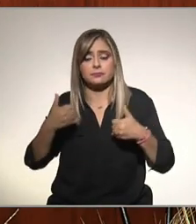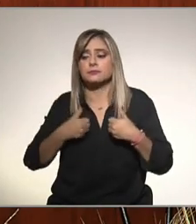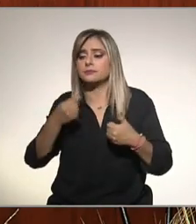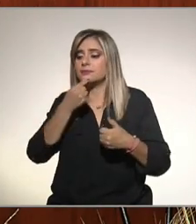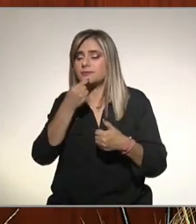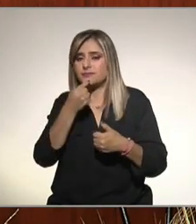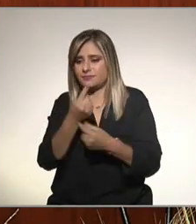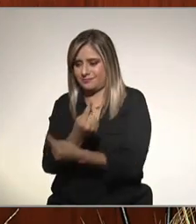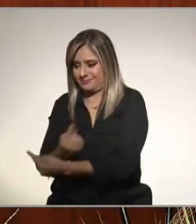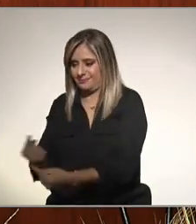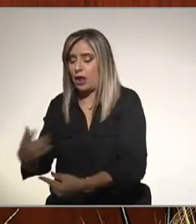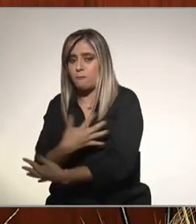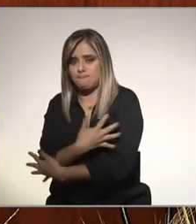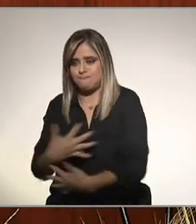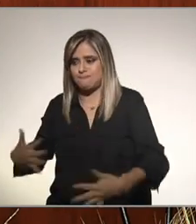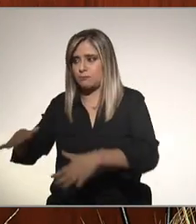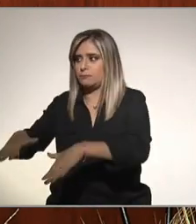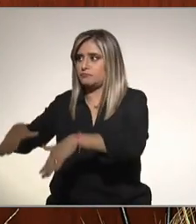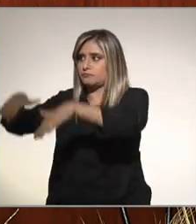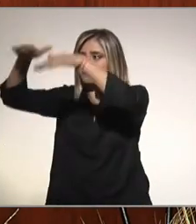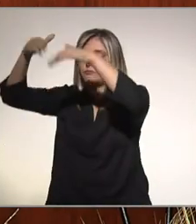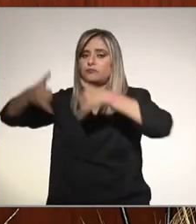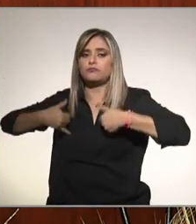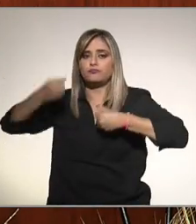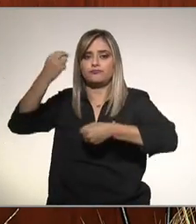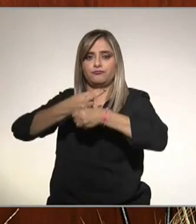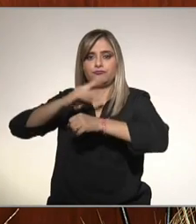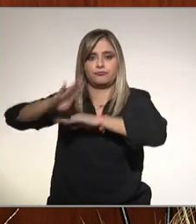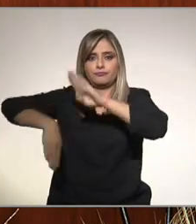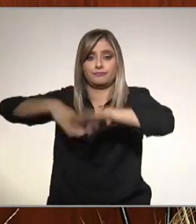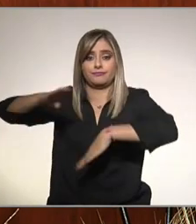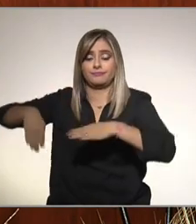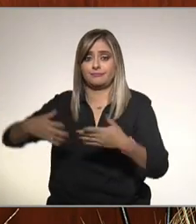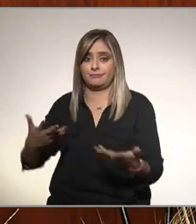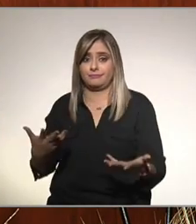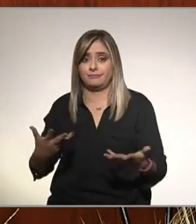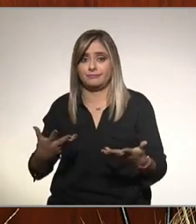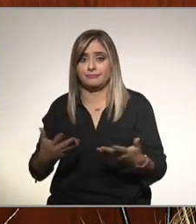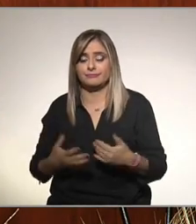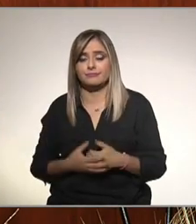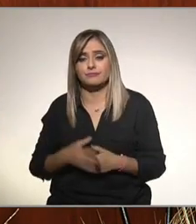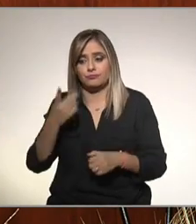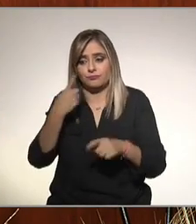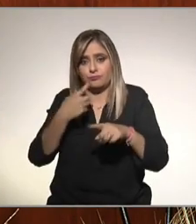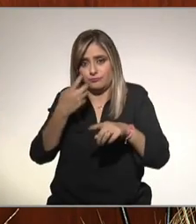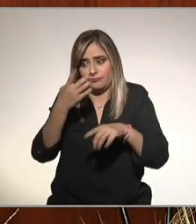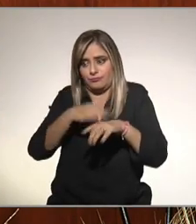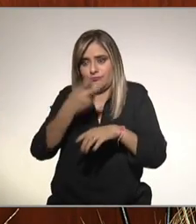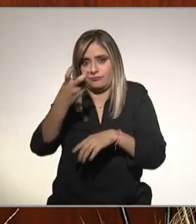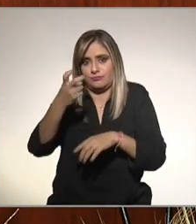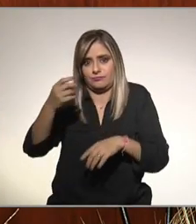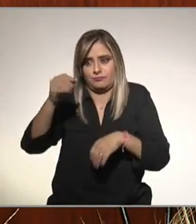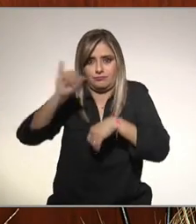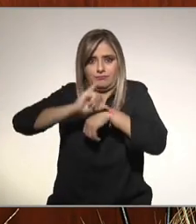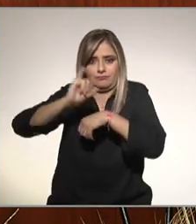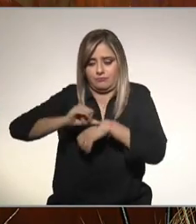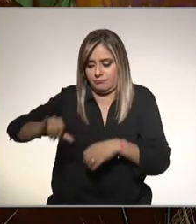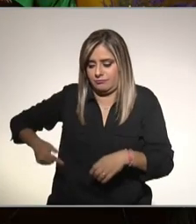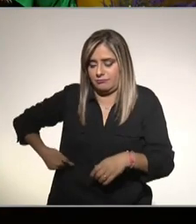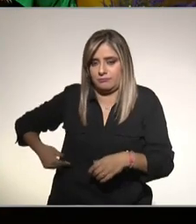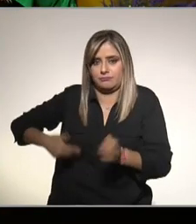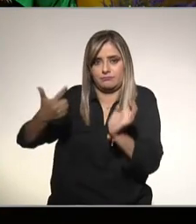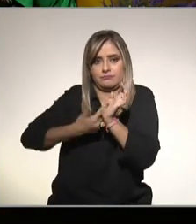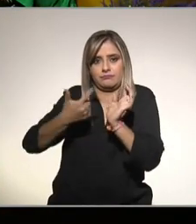obesidad se acorta en forma muy significativa eso hay que tener en mente todos ok ahora vamos a platicar de el diagnóstico tenemos una cápsula